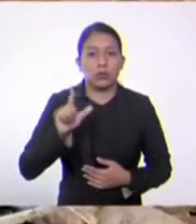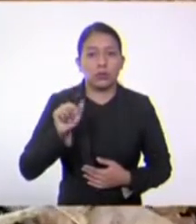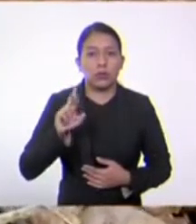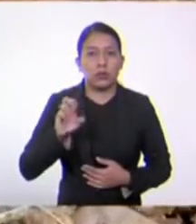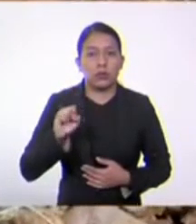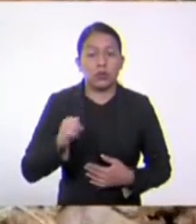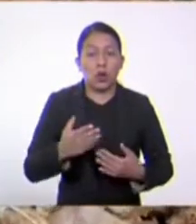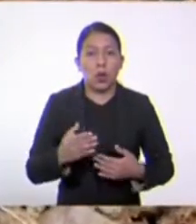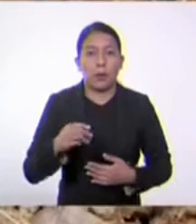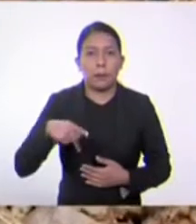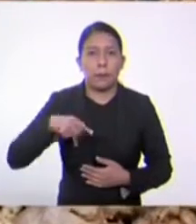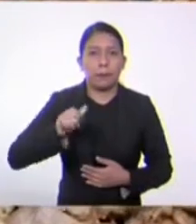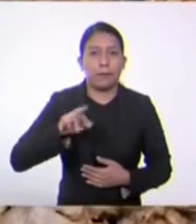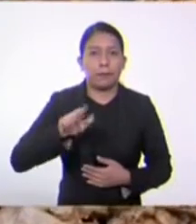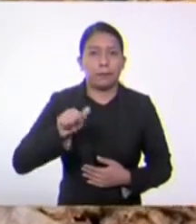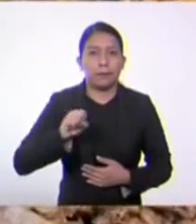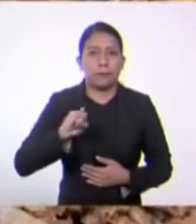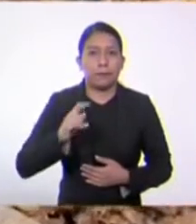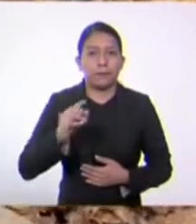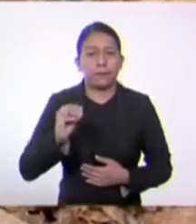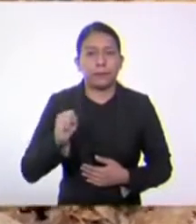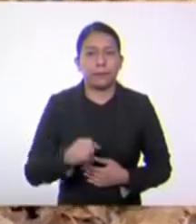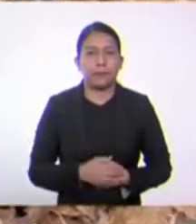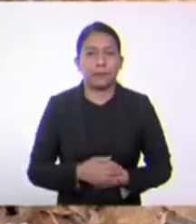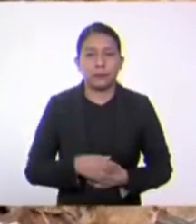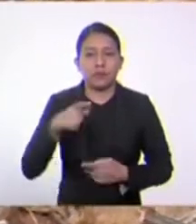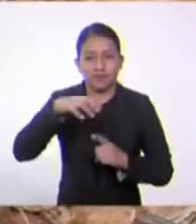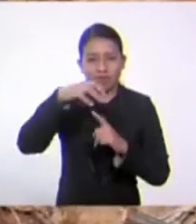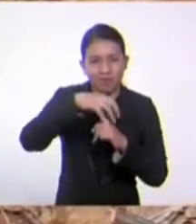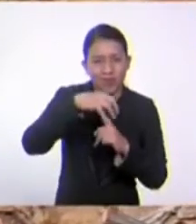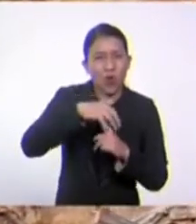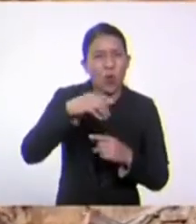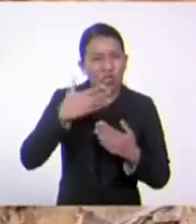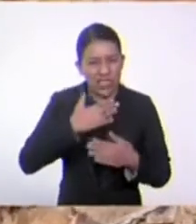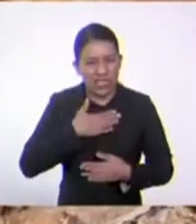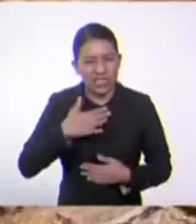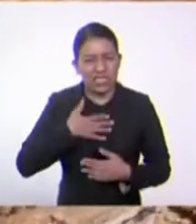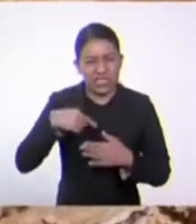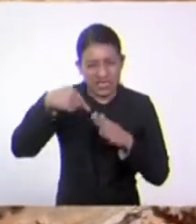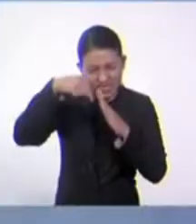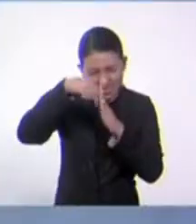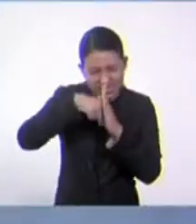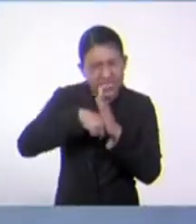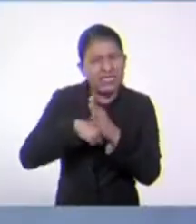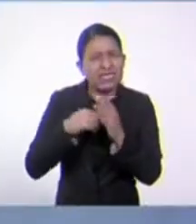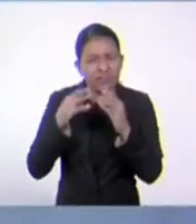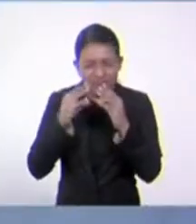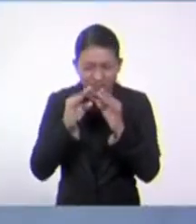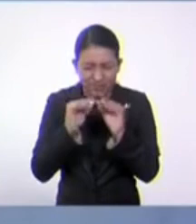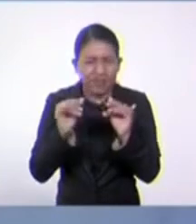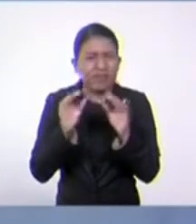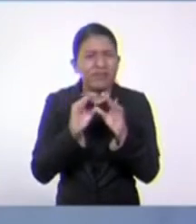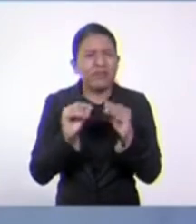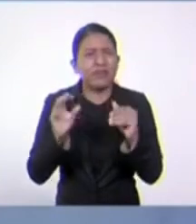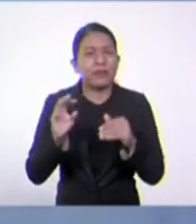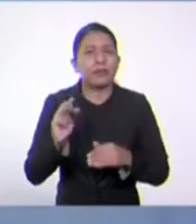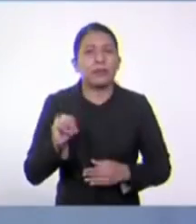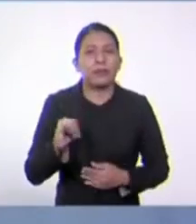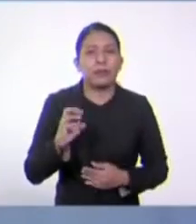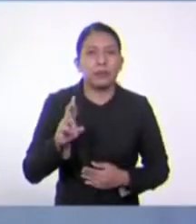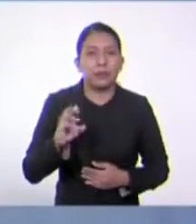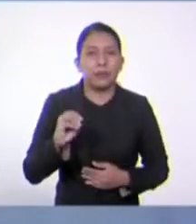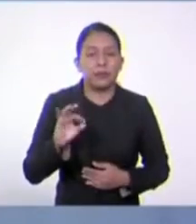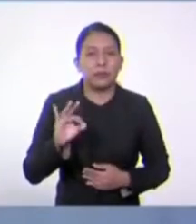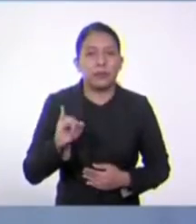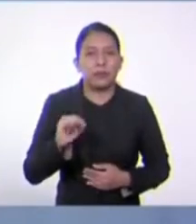Los hongos poseen hifas que son como microfilamentos. Sin embargo, estas hifas no